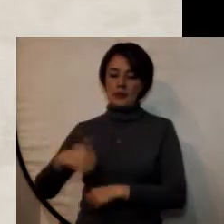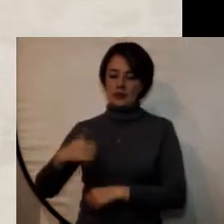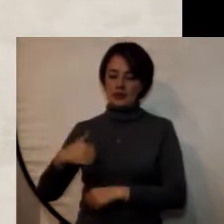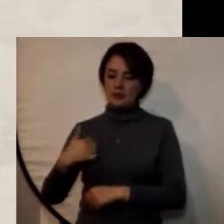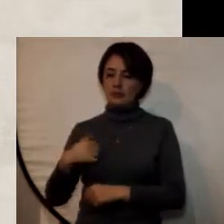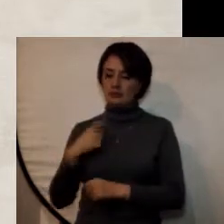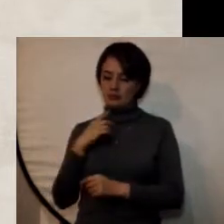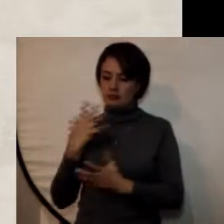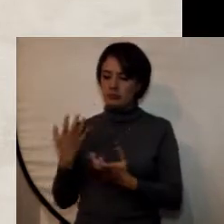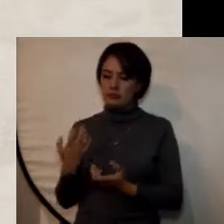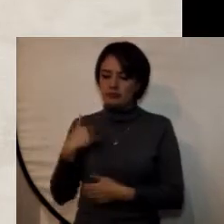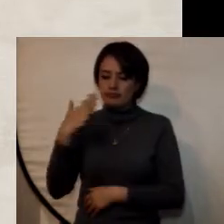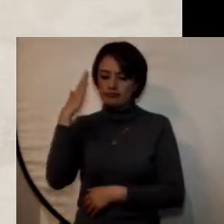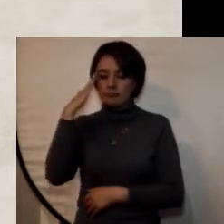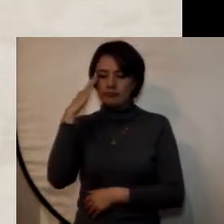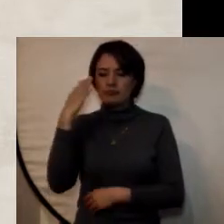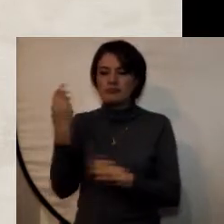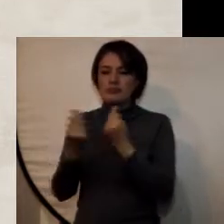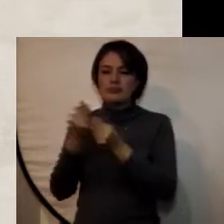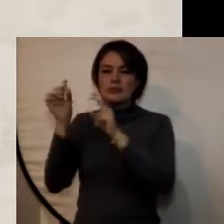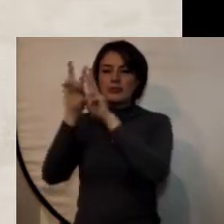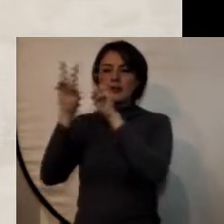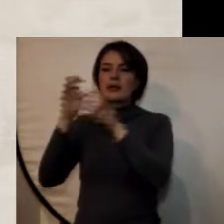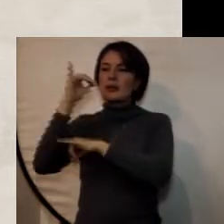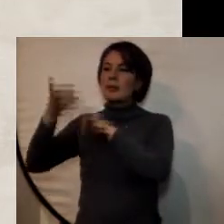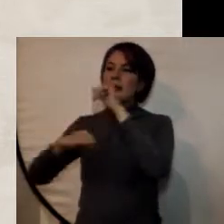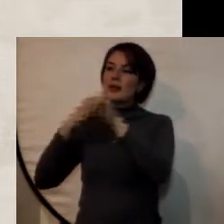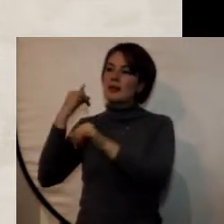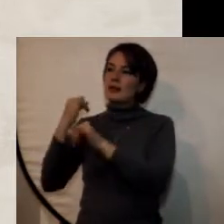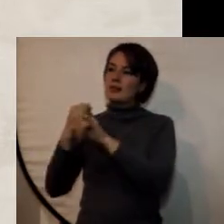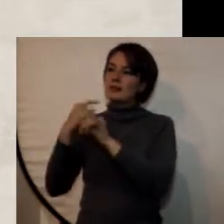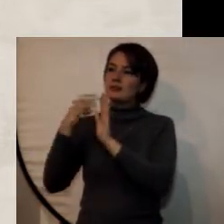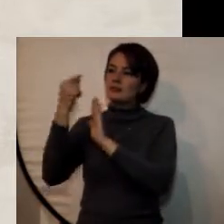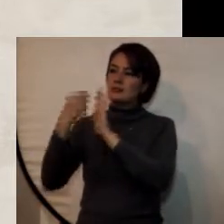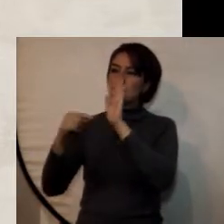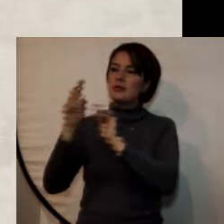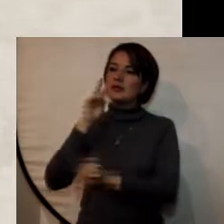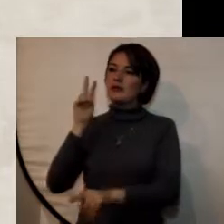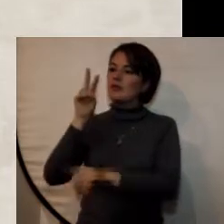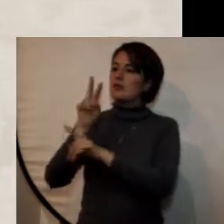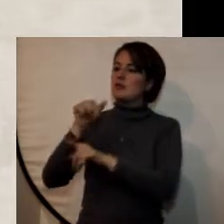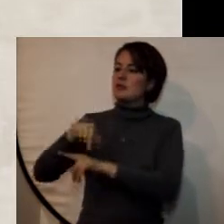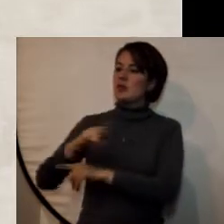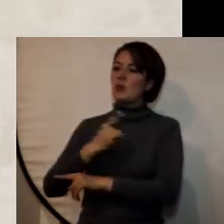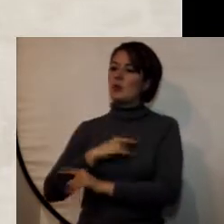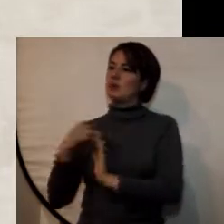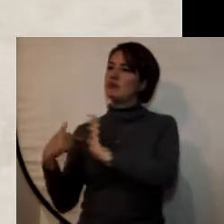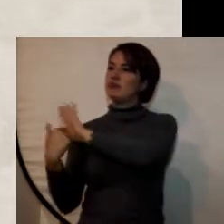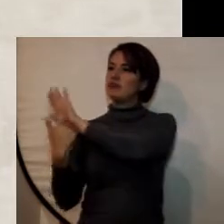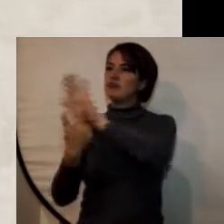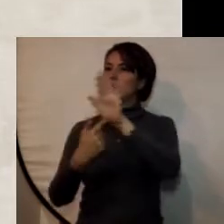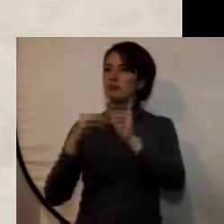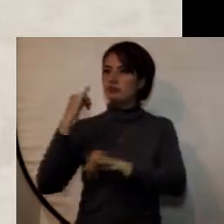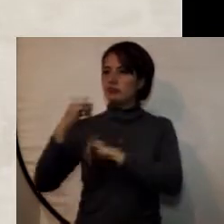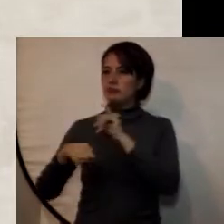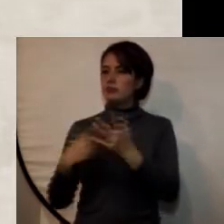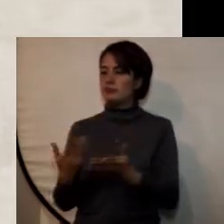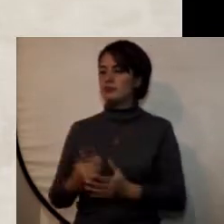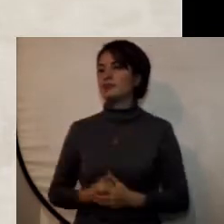quisiera saber acerca del tema de la internacionalización y la visibilización de la universidad en el exterior gracias